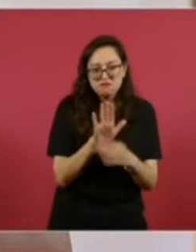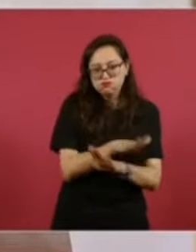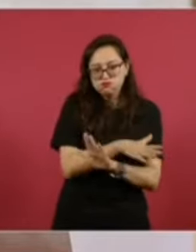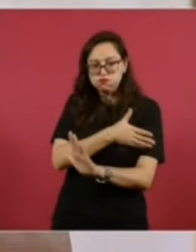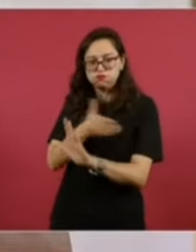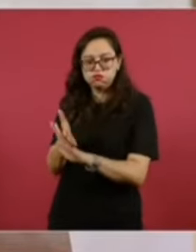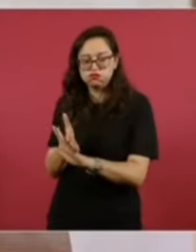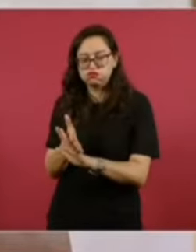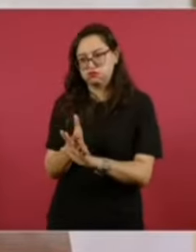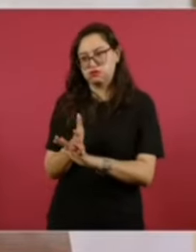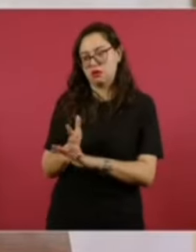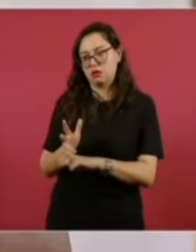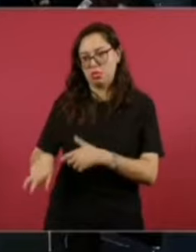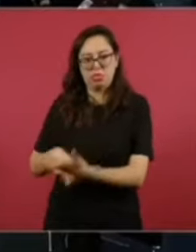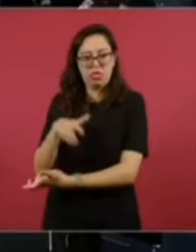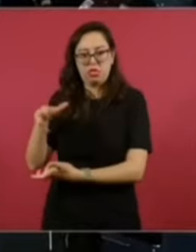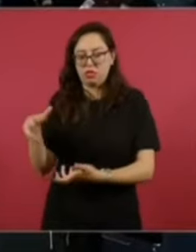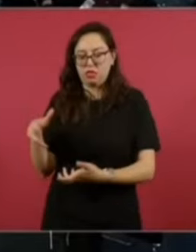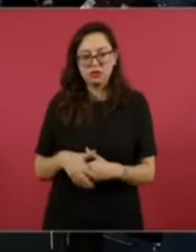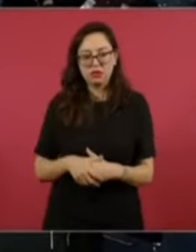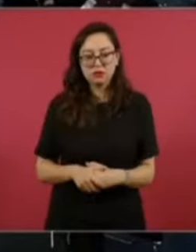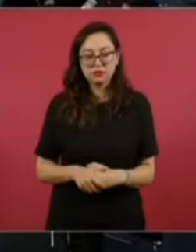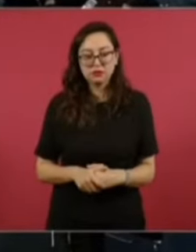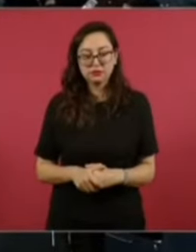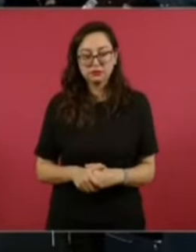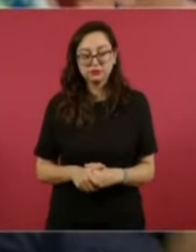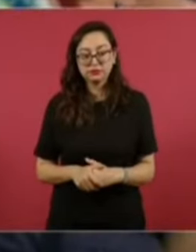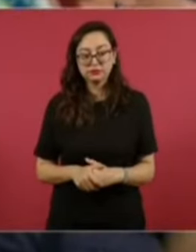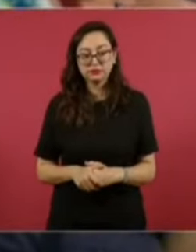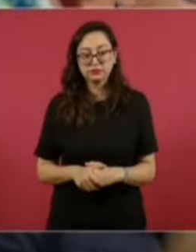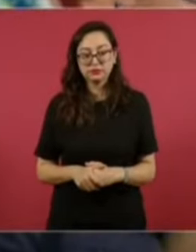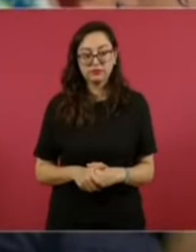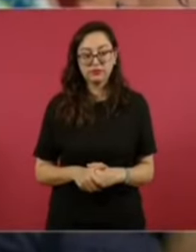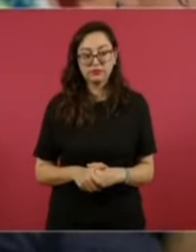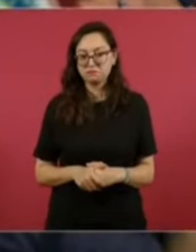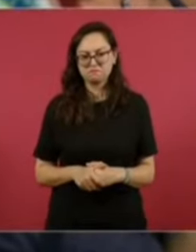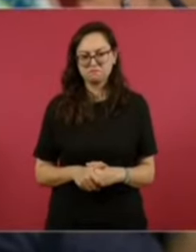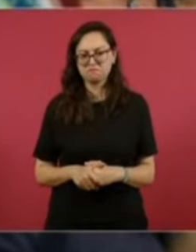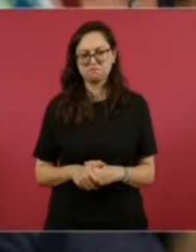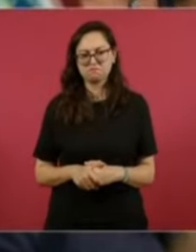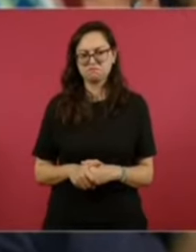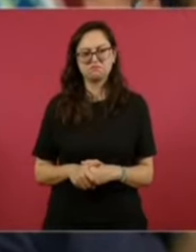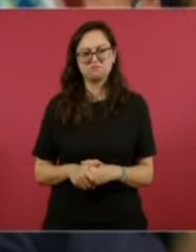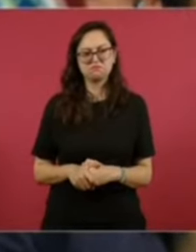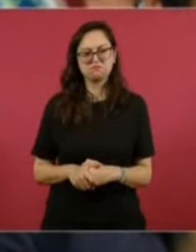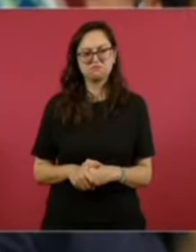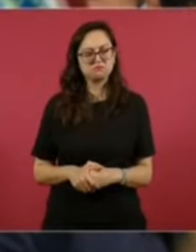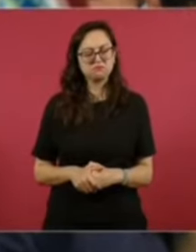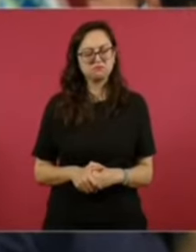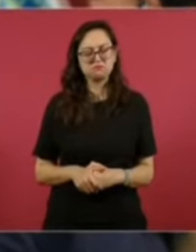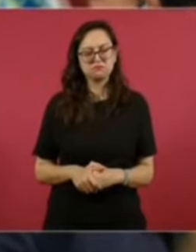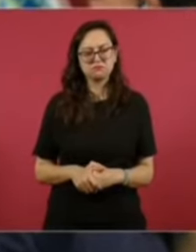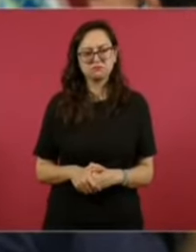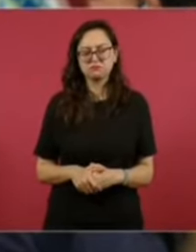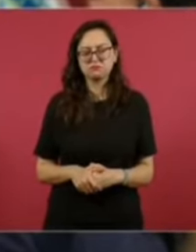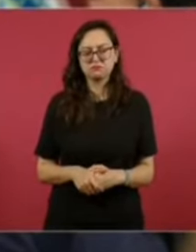¿Concibimos un sistema de presencia para la televisión de Estados Unidos? No, nada más que ellos